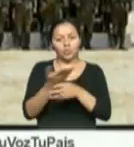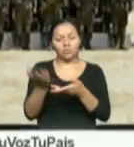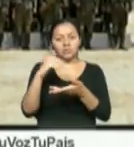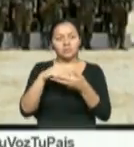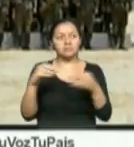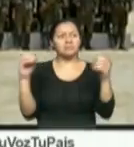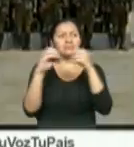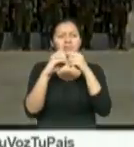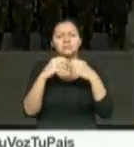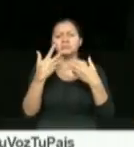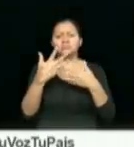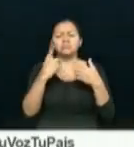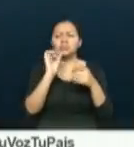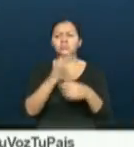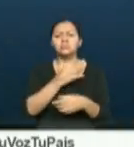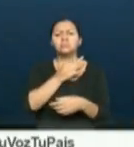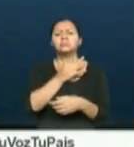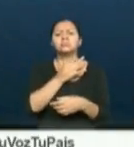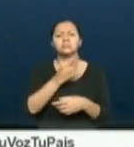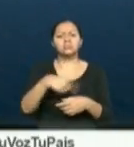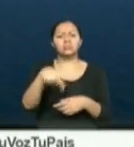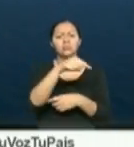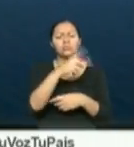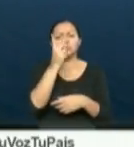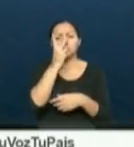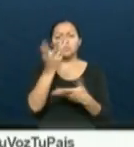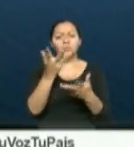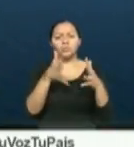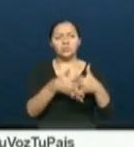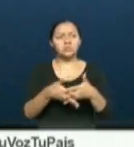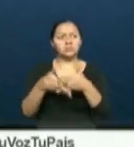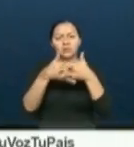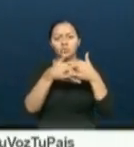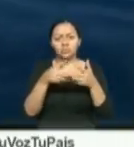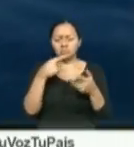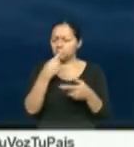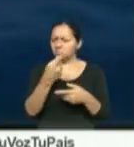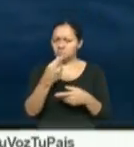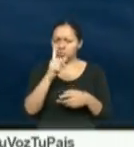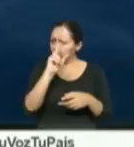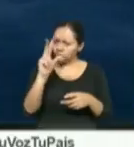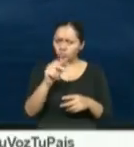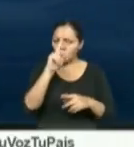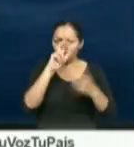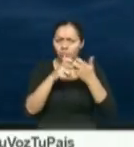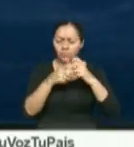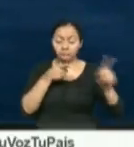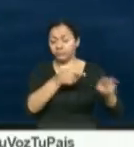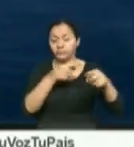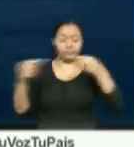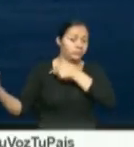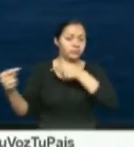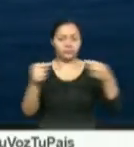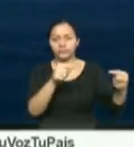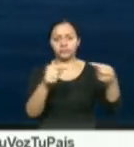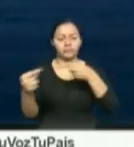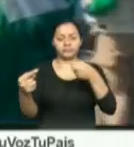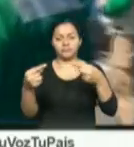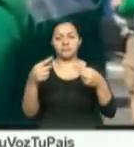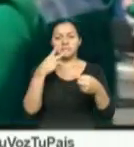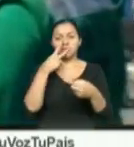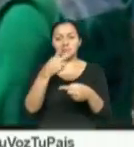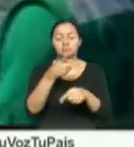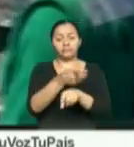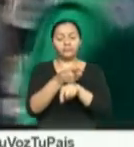aumentaría la escalada de la tensión en la península después de que Estados Unidos respondiera a los últimos lanzamientos de misiles de Pyongyang con el envío de un